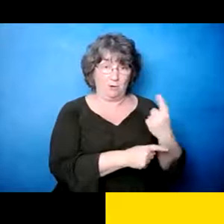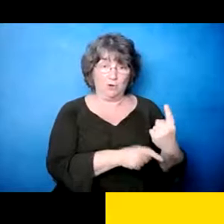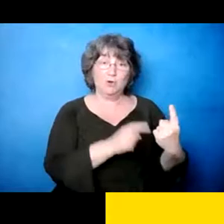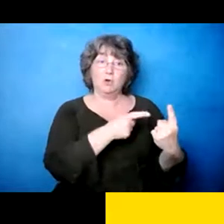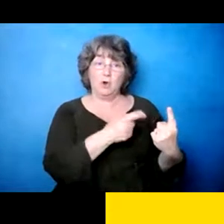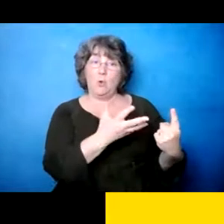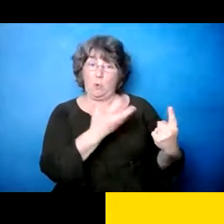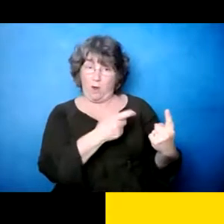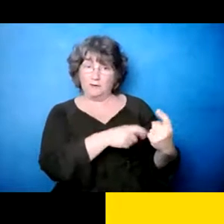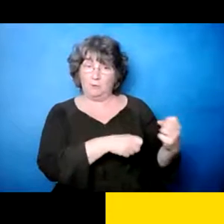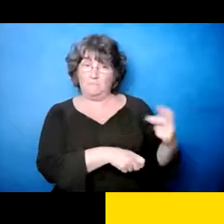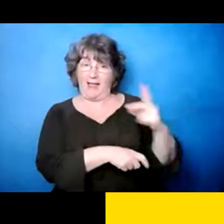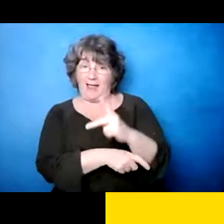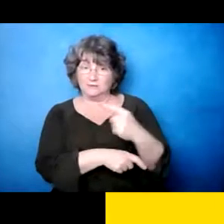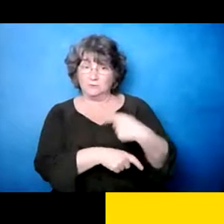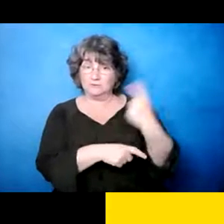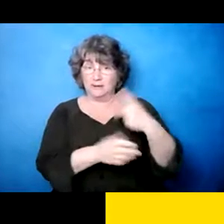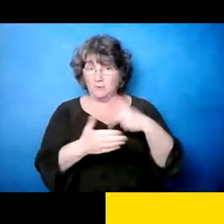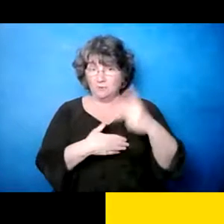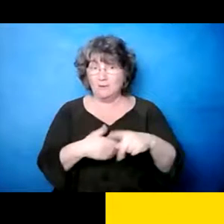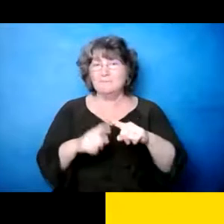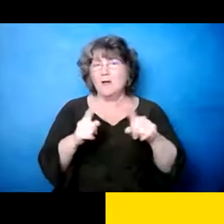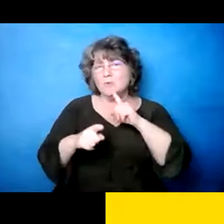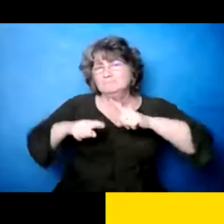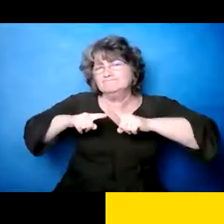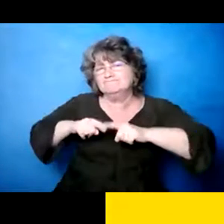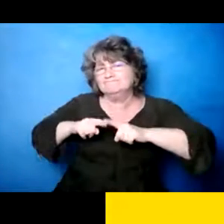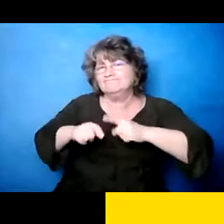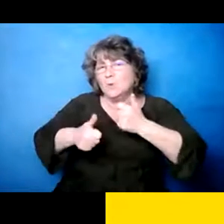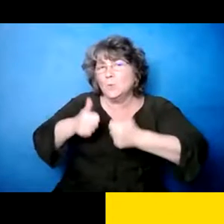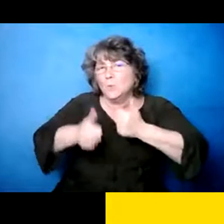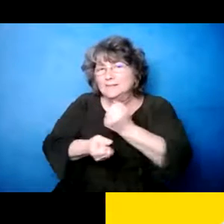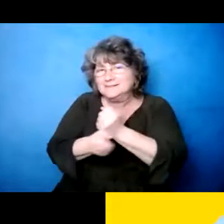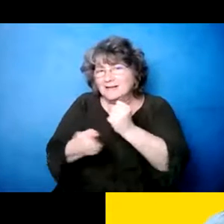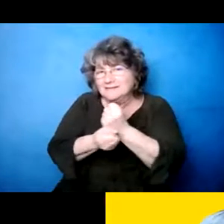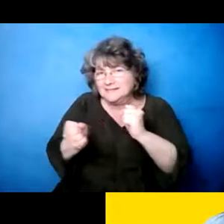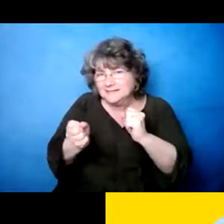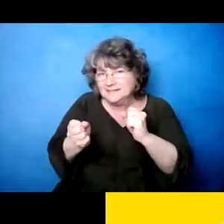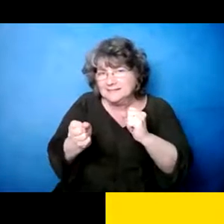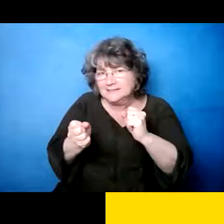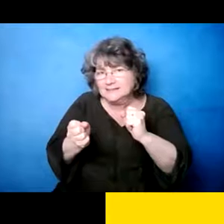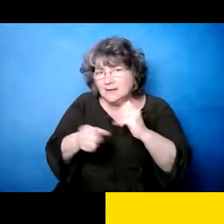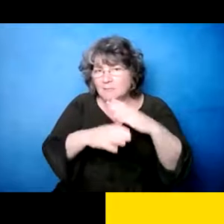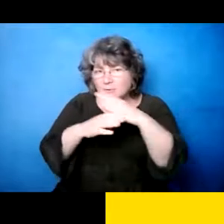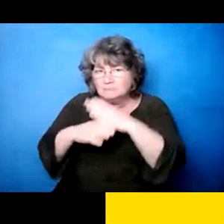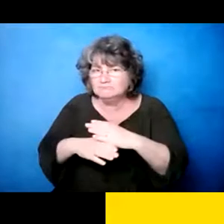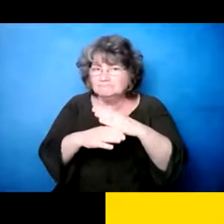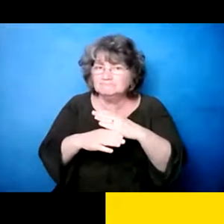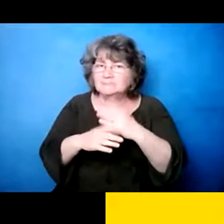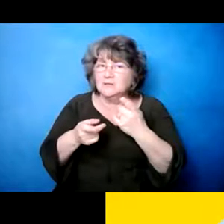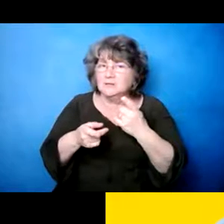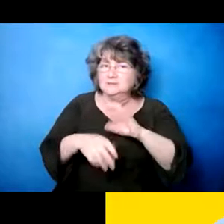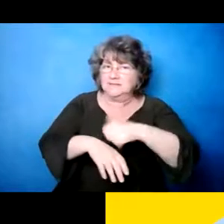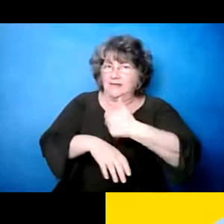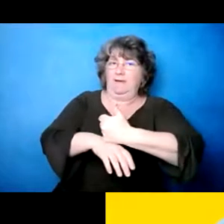diurno. Eso dependía de qué clase de, de precauciones de seguridad estaban en, en, en, en su